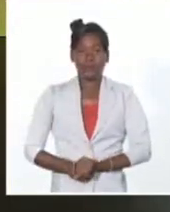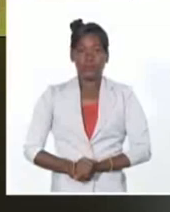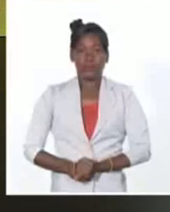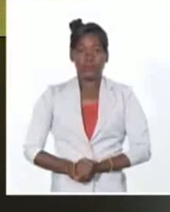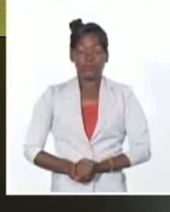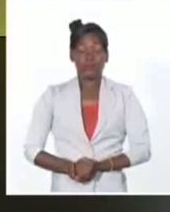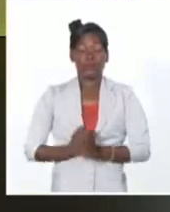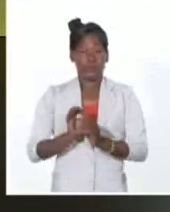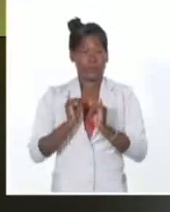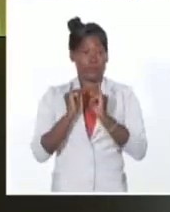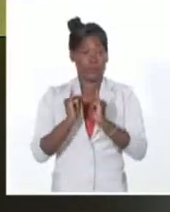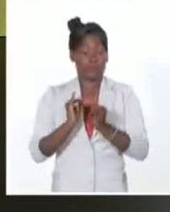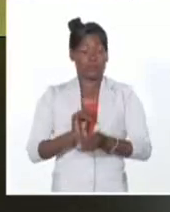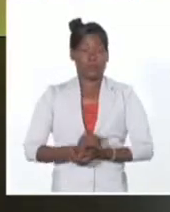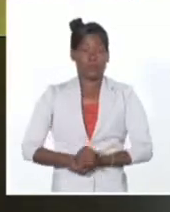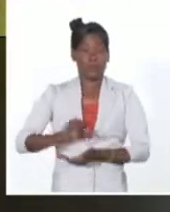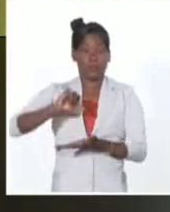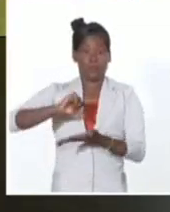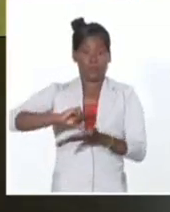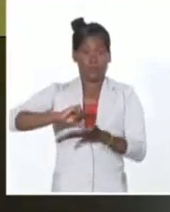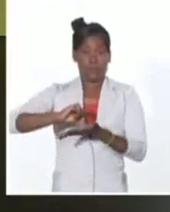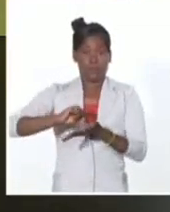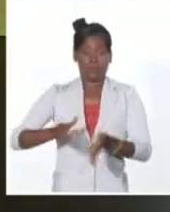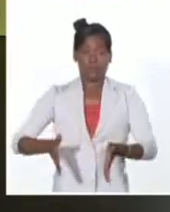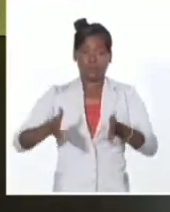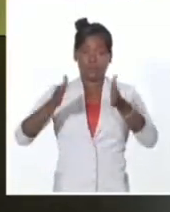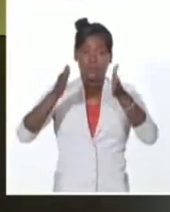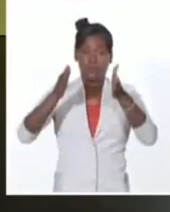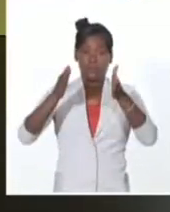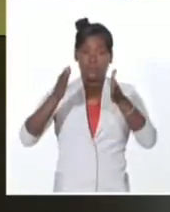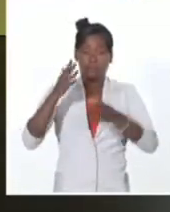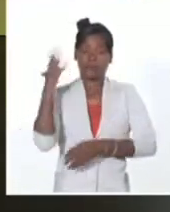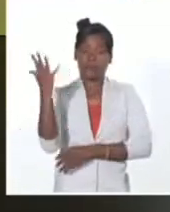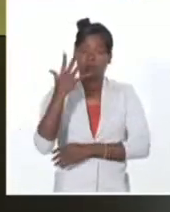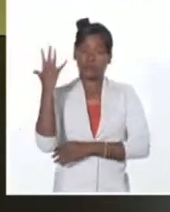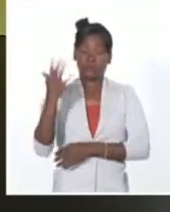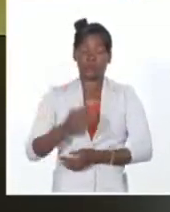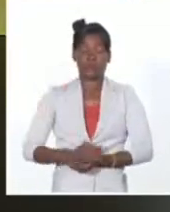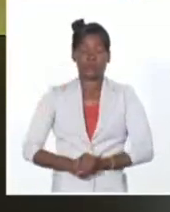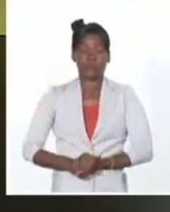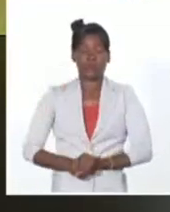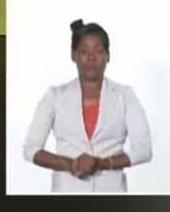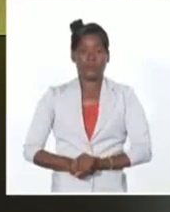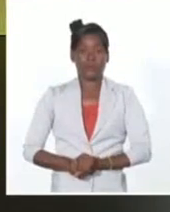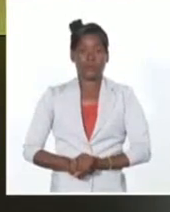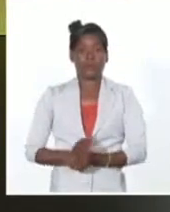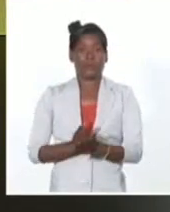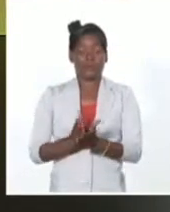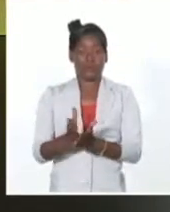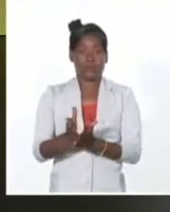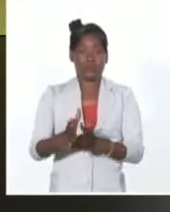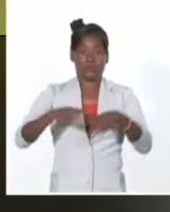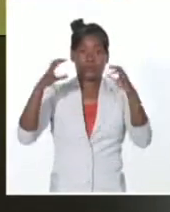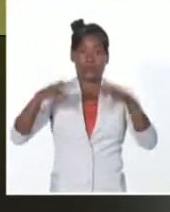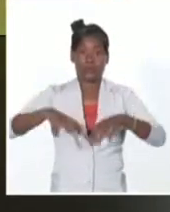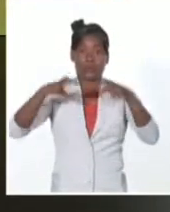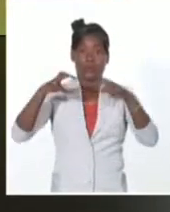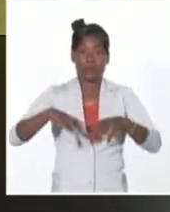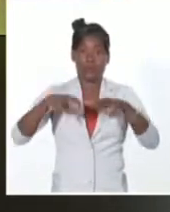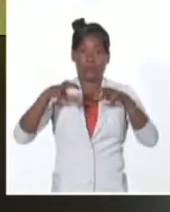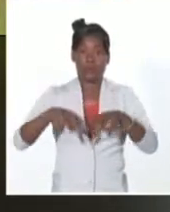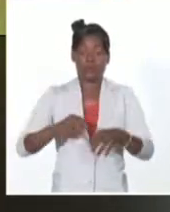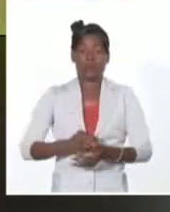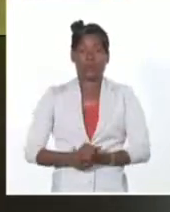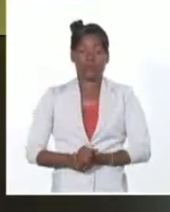información del Centro de Pronósticos del Instituto de Meteorología, en las próximas horas persistirán las lluvias en el territorio nacional,